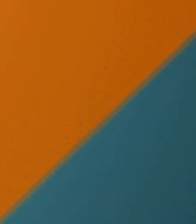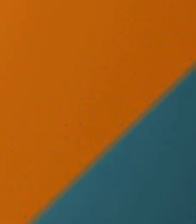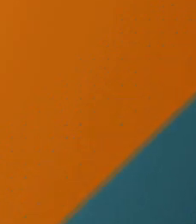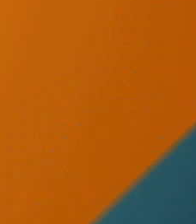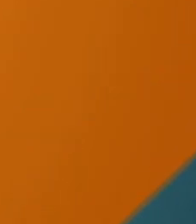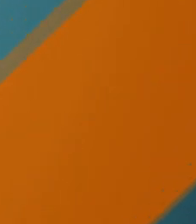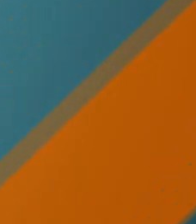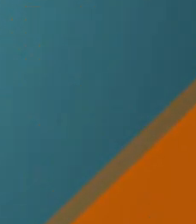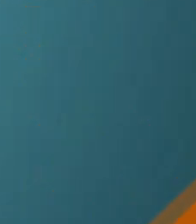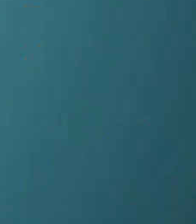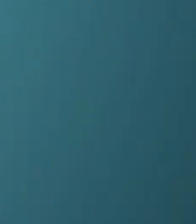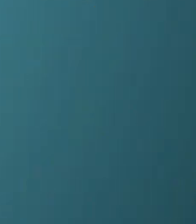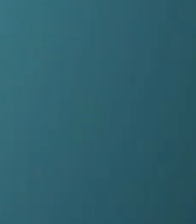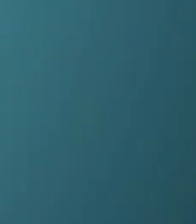Chau. por Antarctica Films